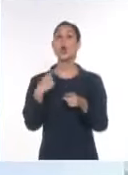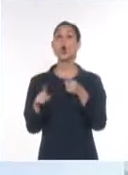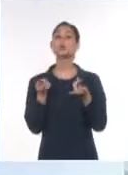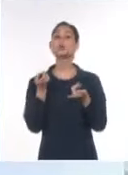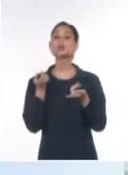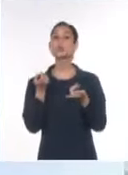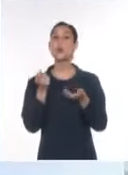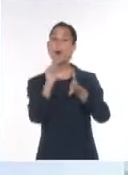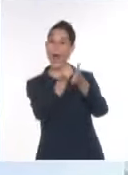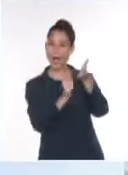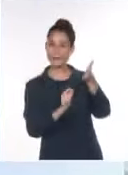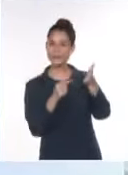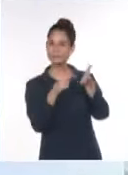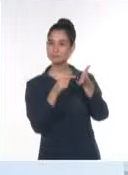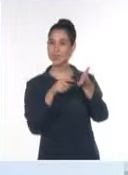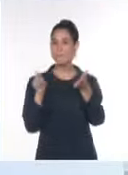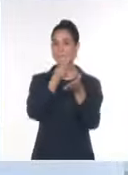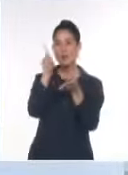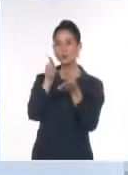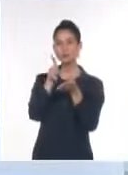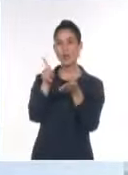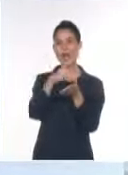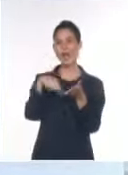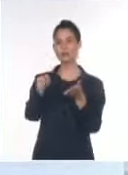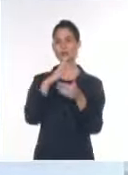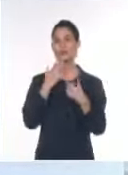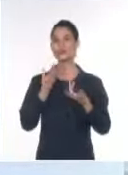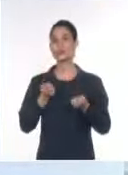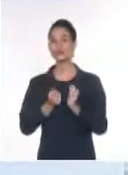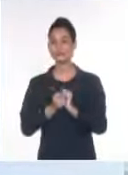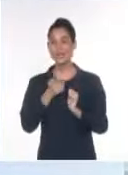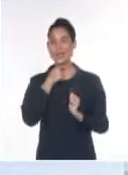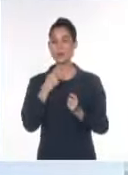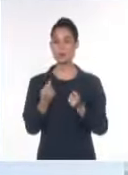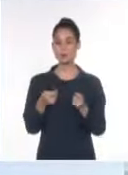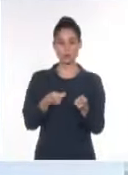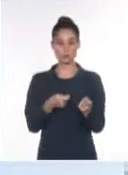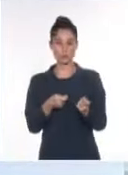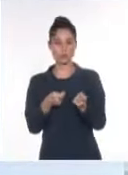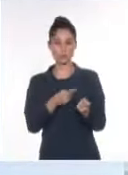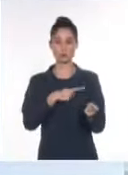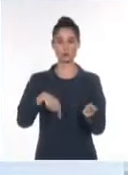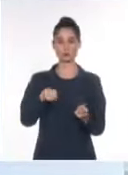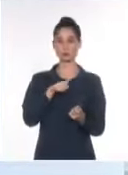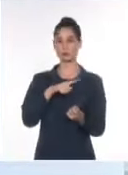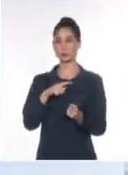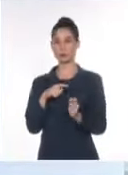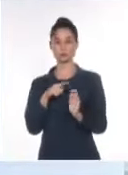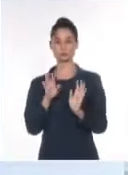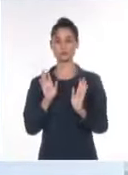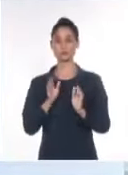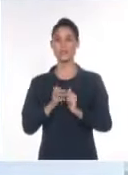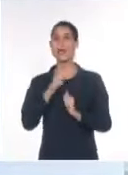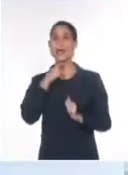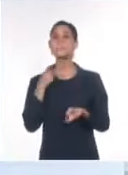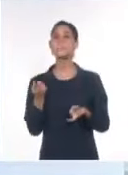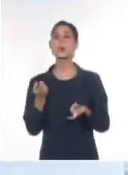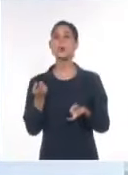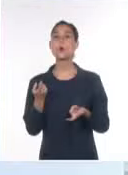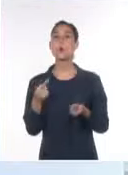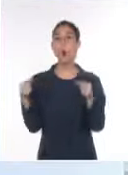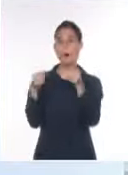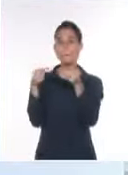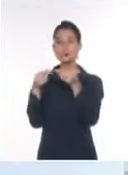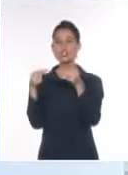pregunta. Especialmente a aquellas personas que dejaron envenenarse la mente en medio de esta situación. La palabra de esa oposición extremista